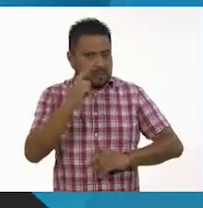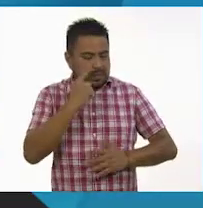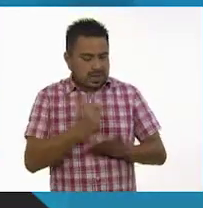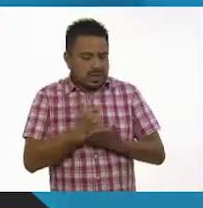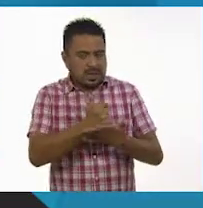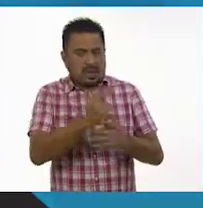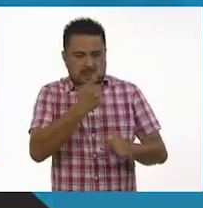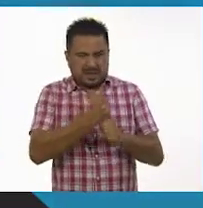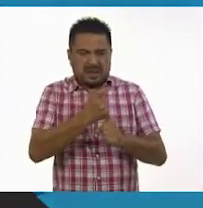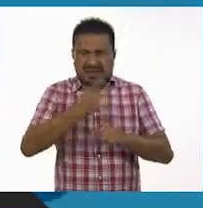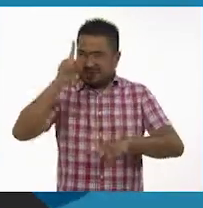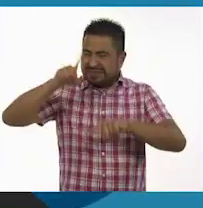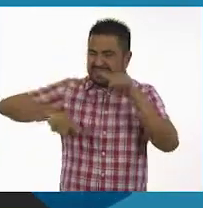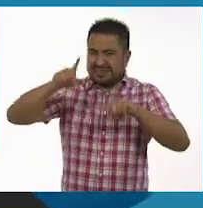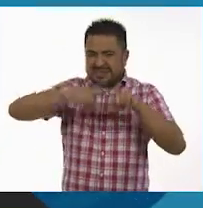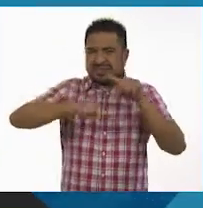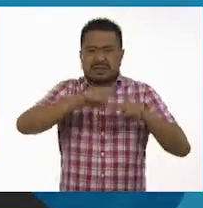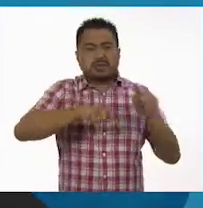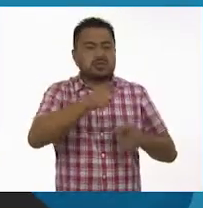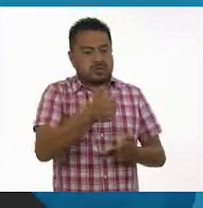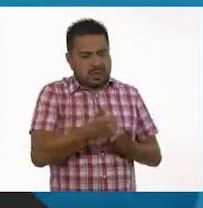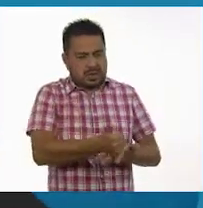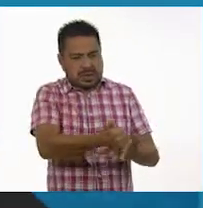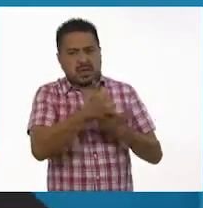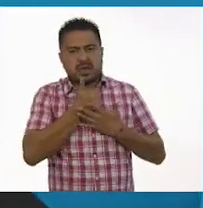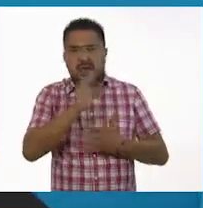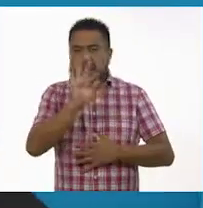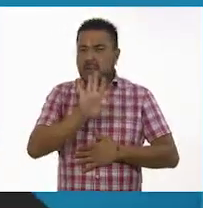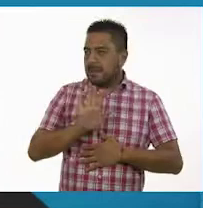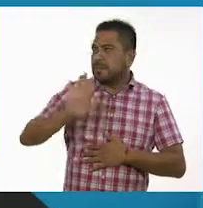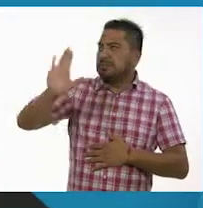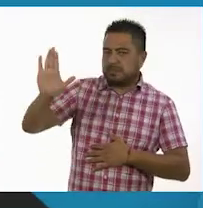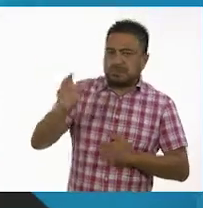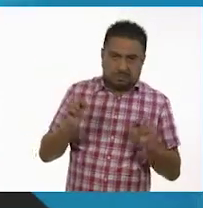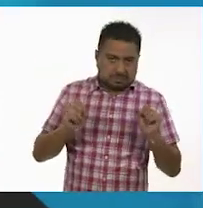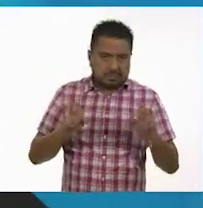ayudar primero a quitar este. Yo te ayudo a quitar y tú me ayudas a colocar este.